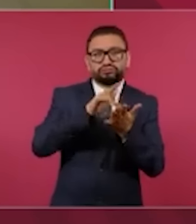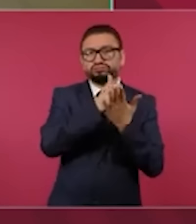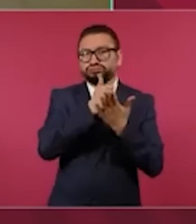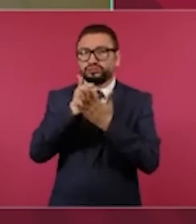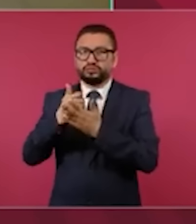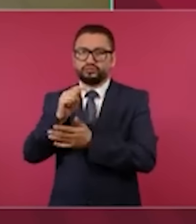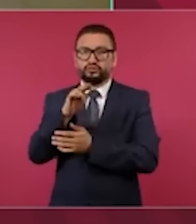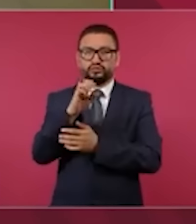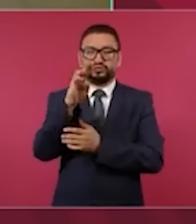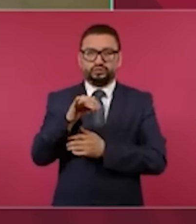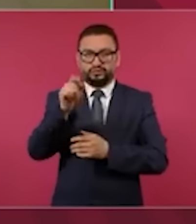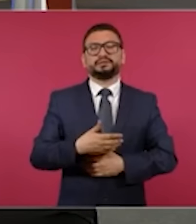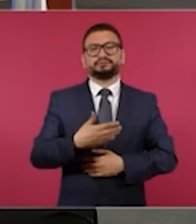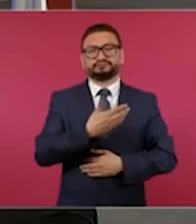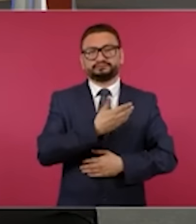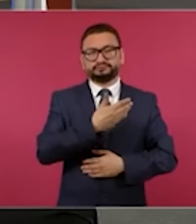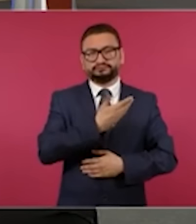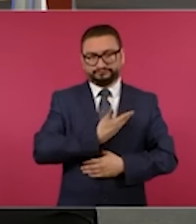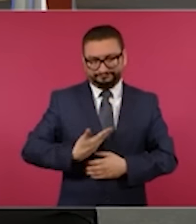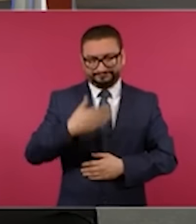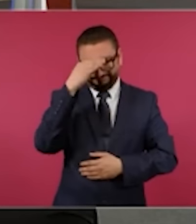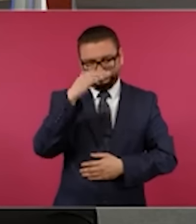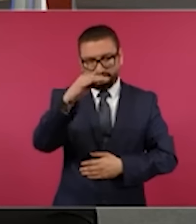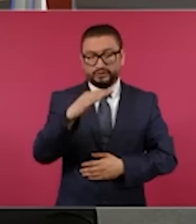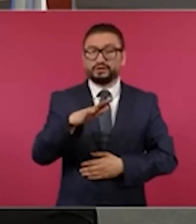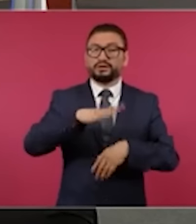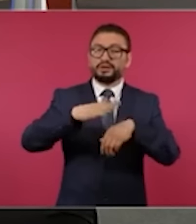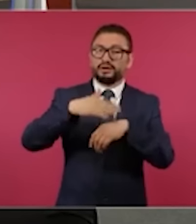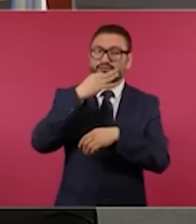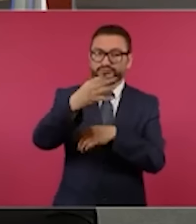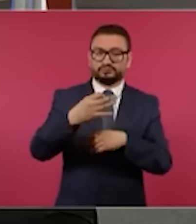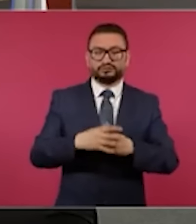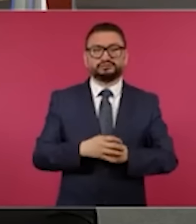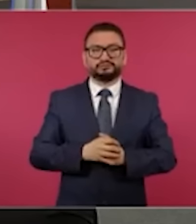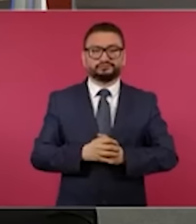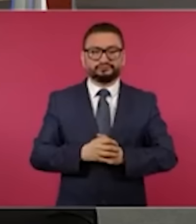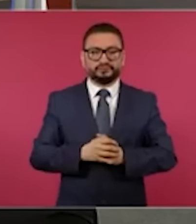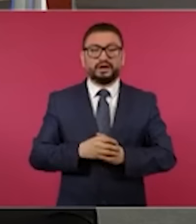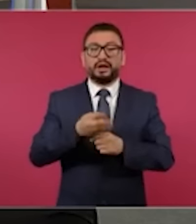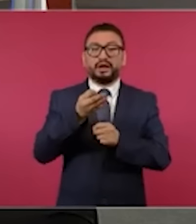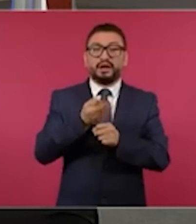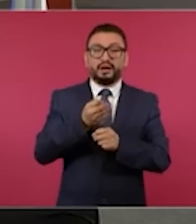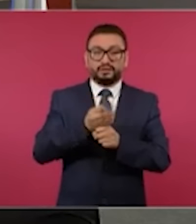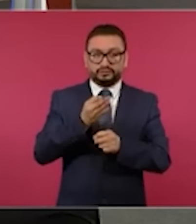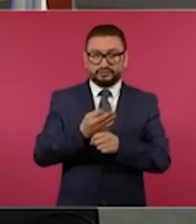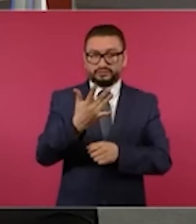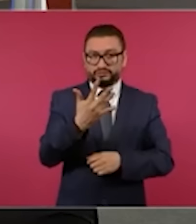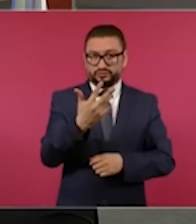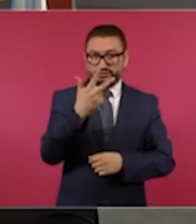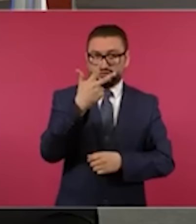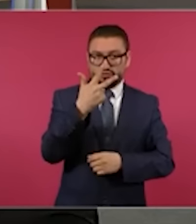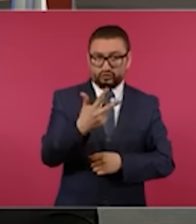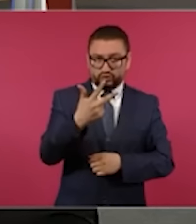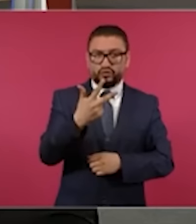este paso del huracán Beryl. Informo a ustedes que tenemos en este momento cincuenta y